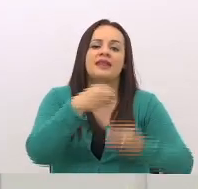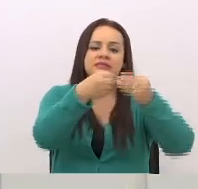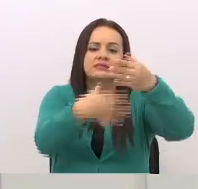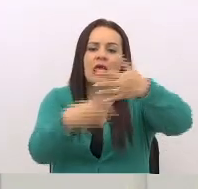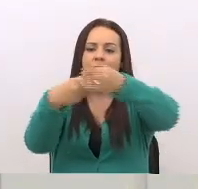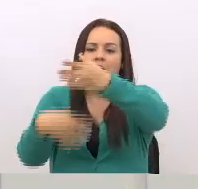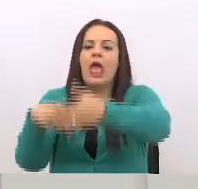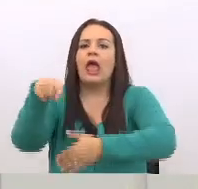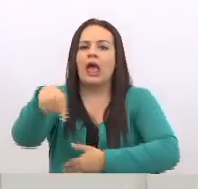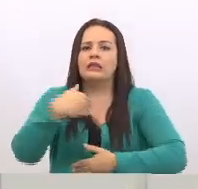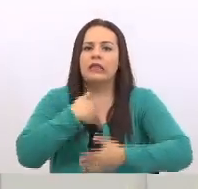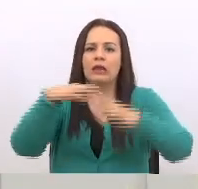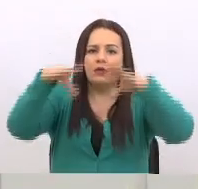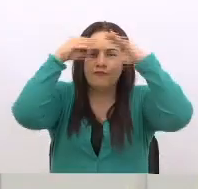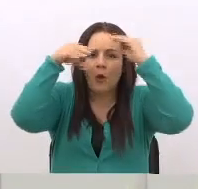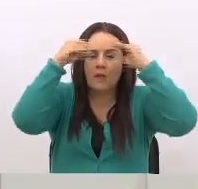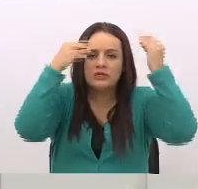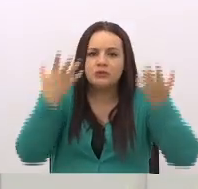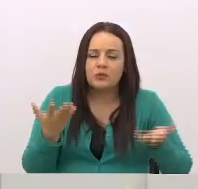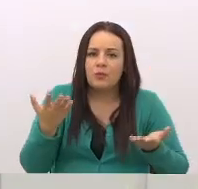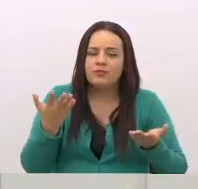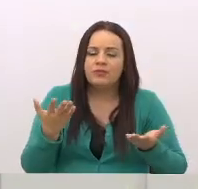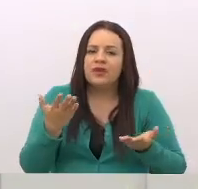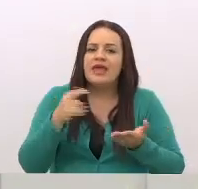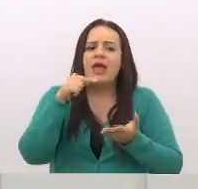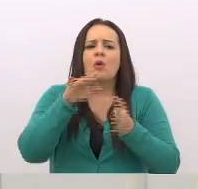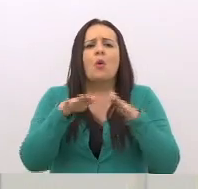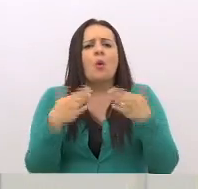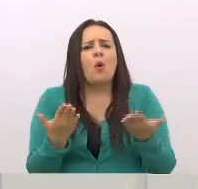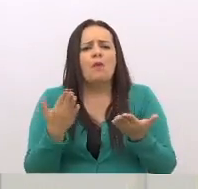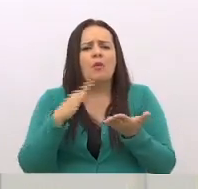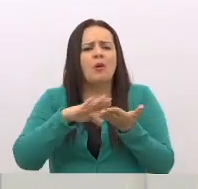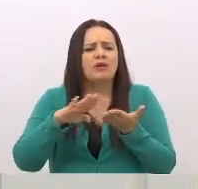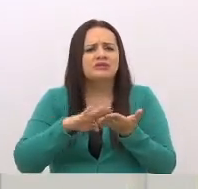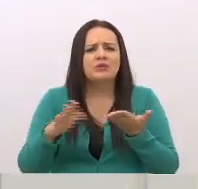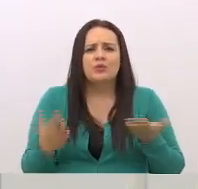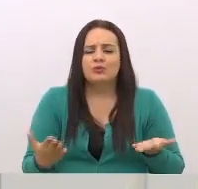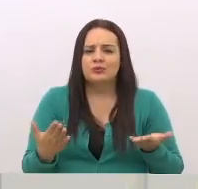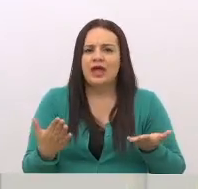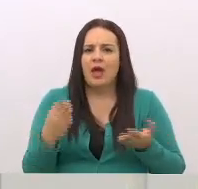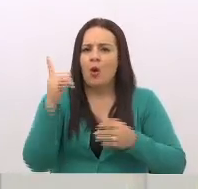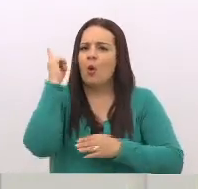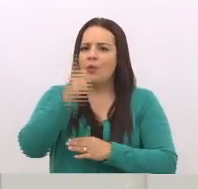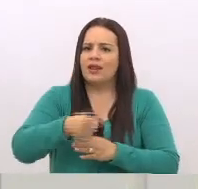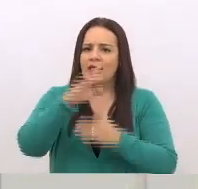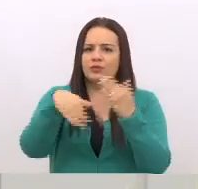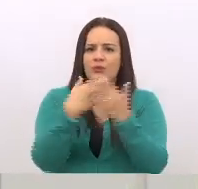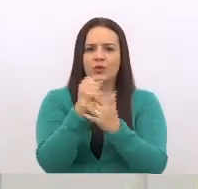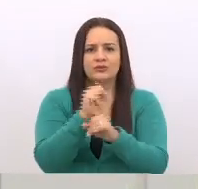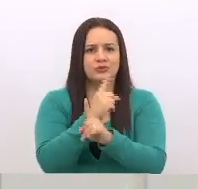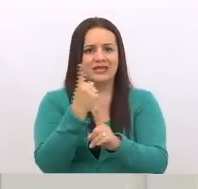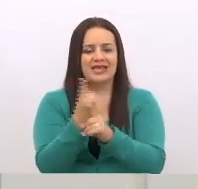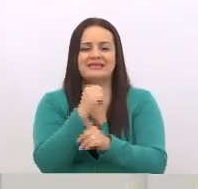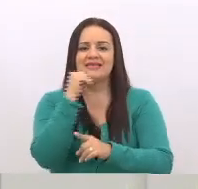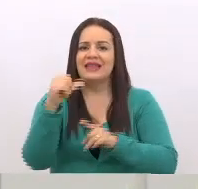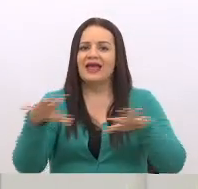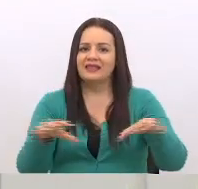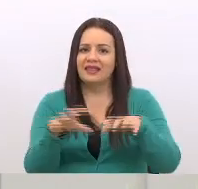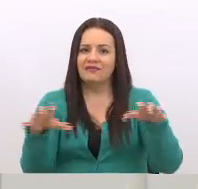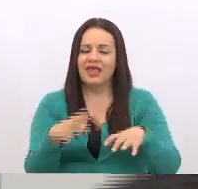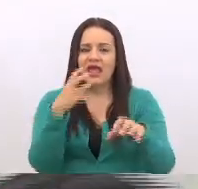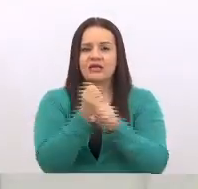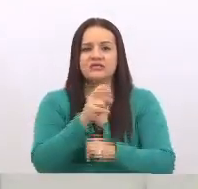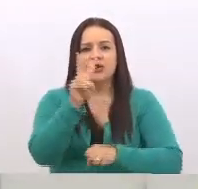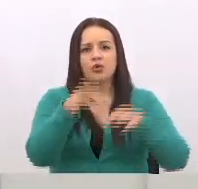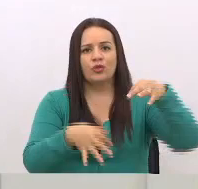sopena esa excusa, obligan a todas las sociedades inactivas a hacer dos